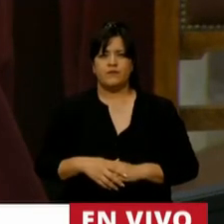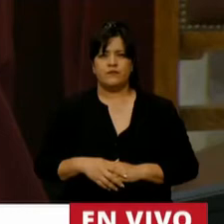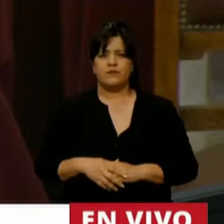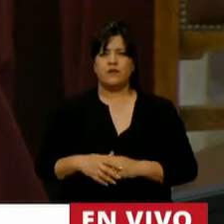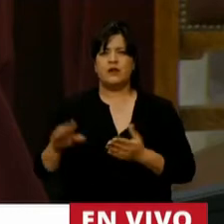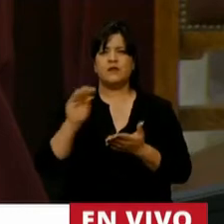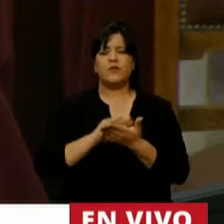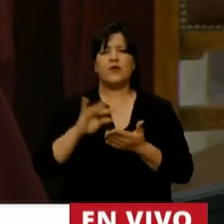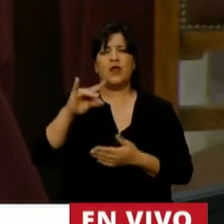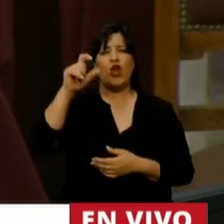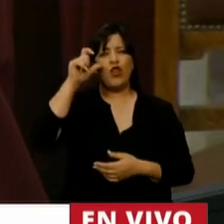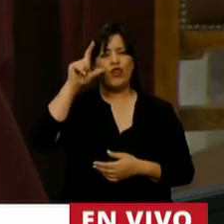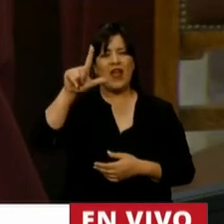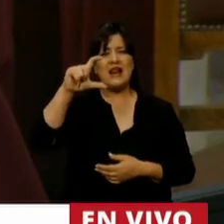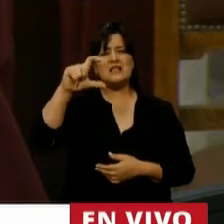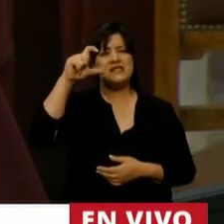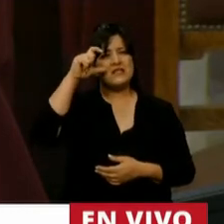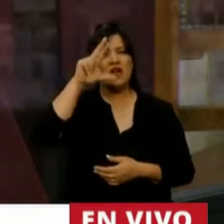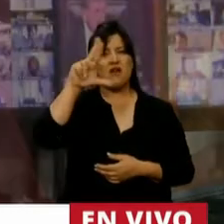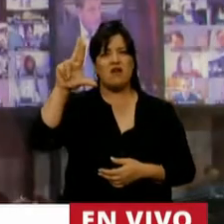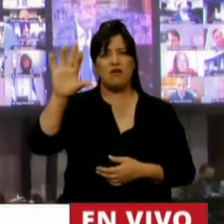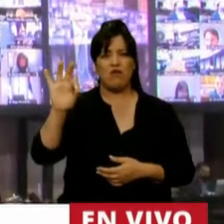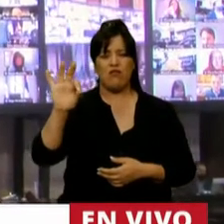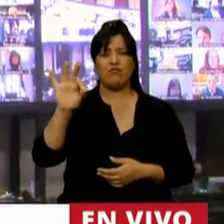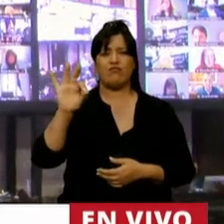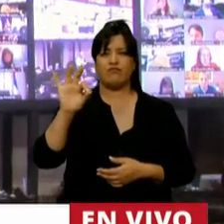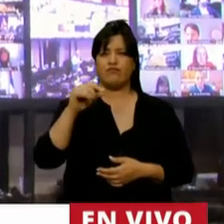Diputado del Cerro volvió a mutear el micrófono. Demutealo de acá.